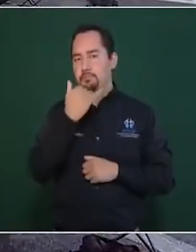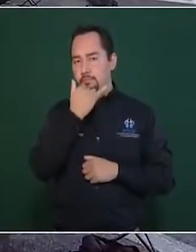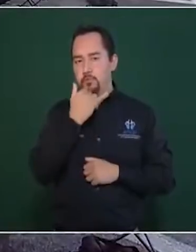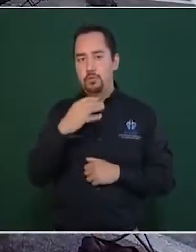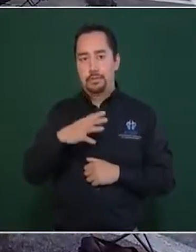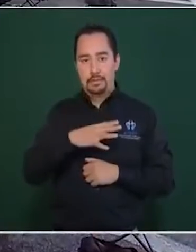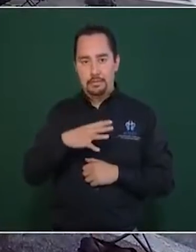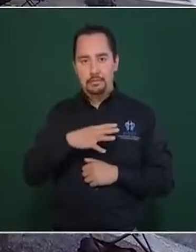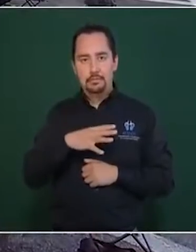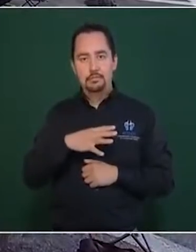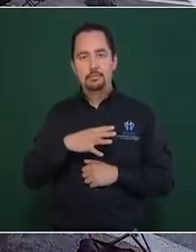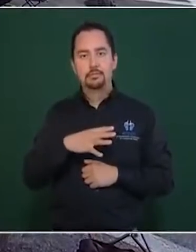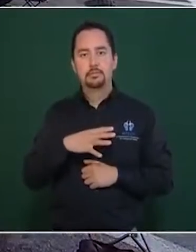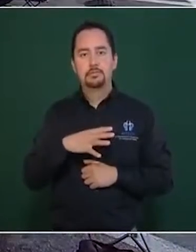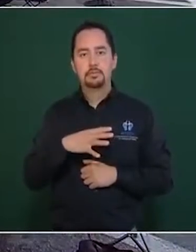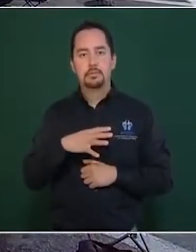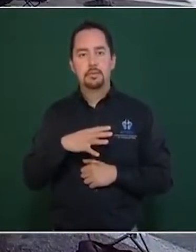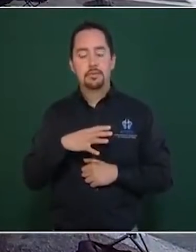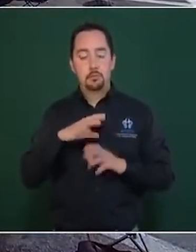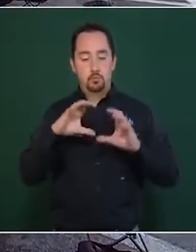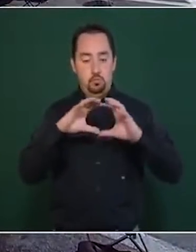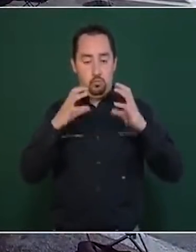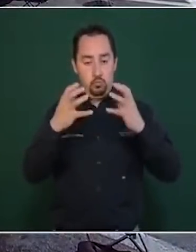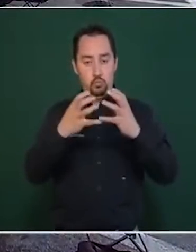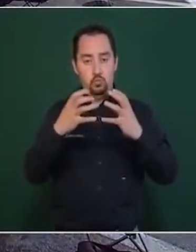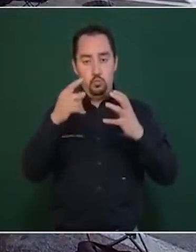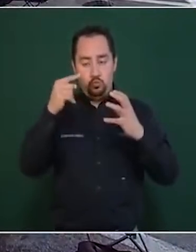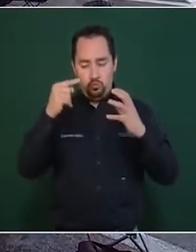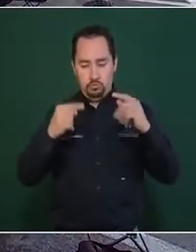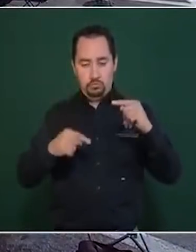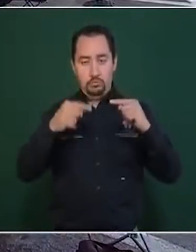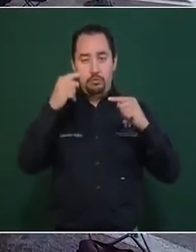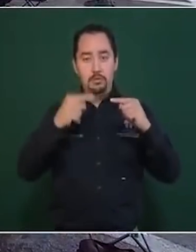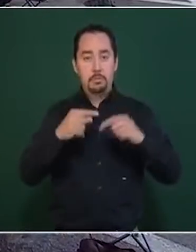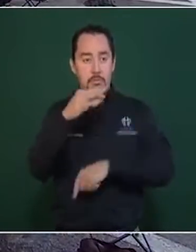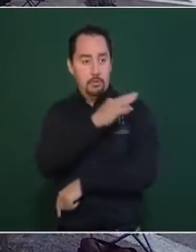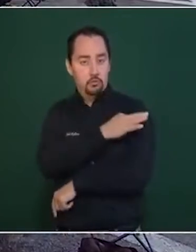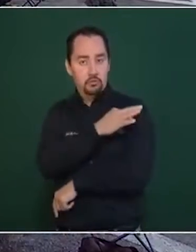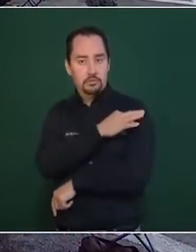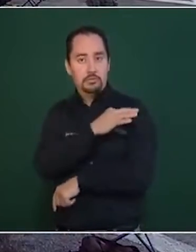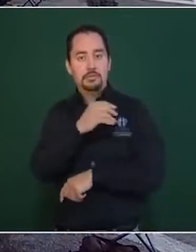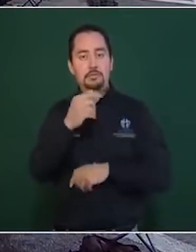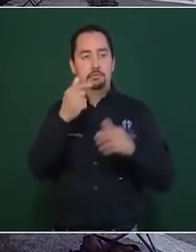mundo en disponibilidad de vacunas,